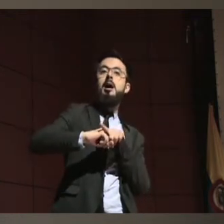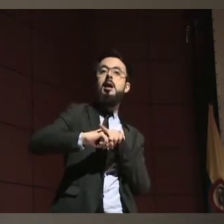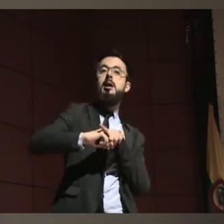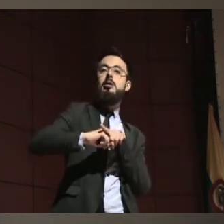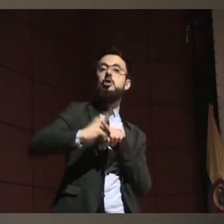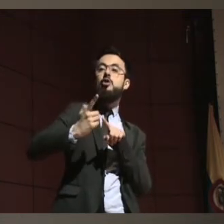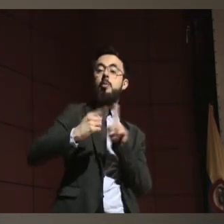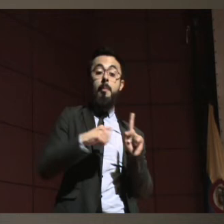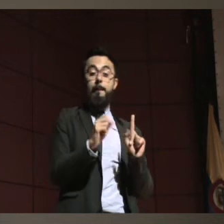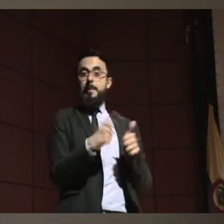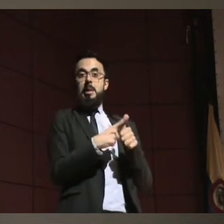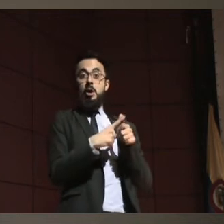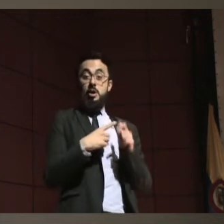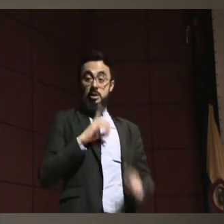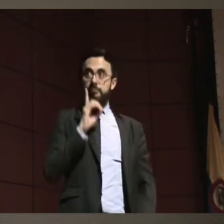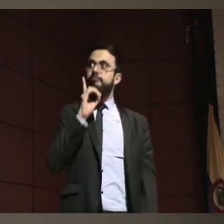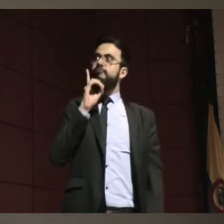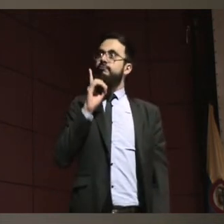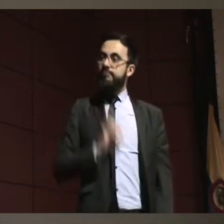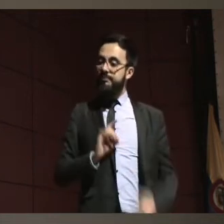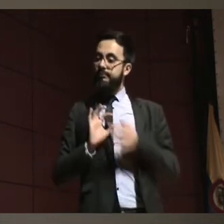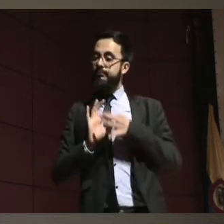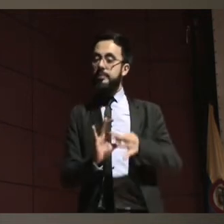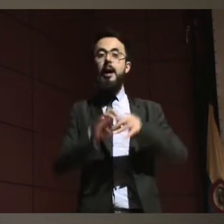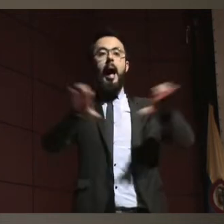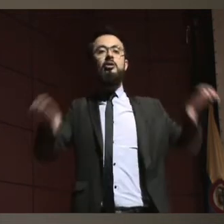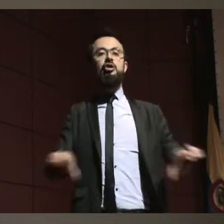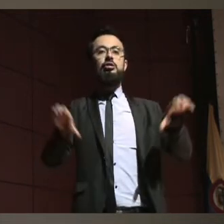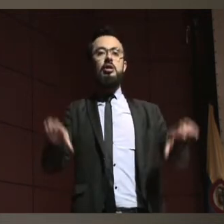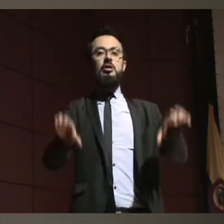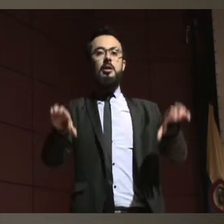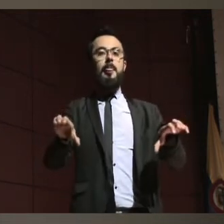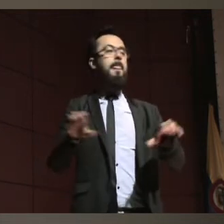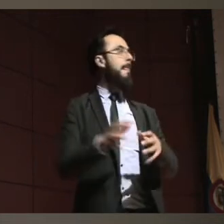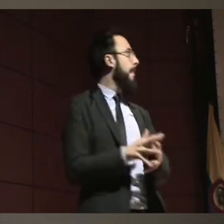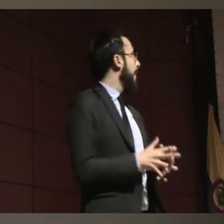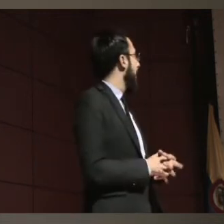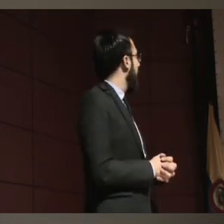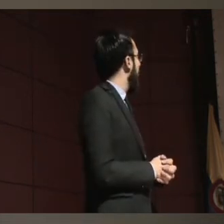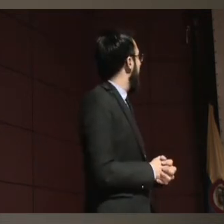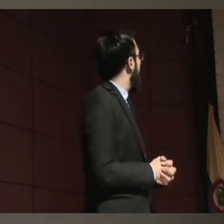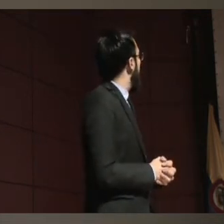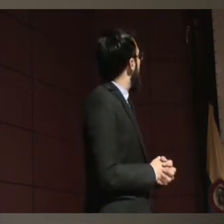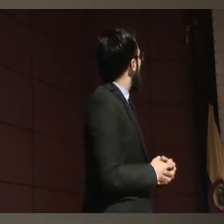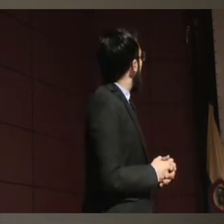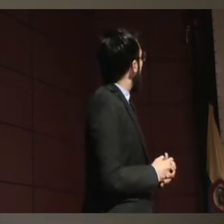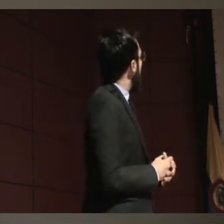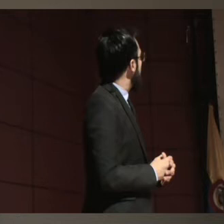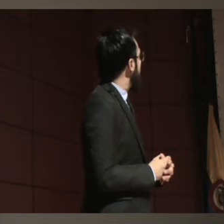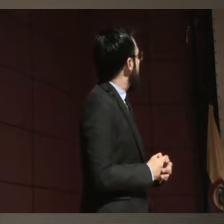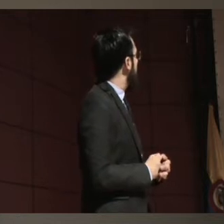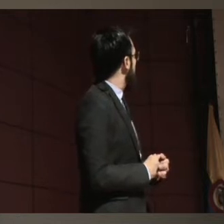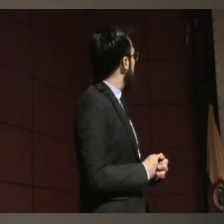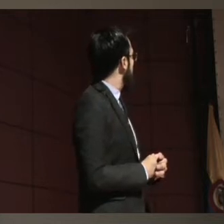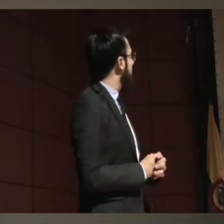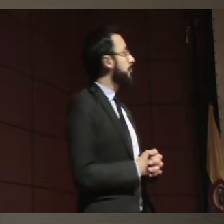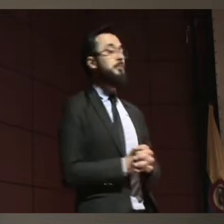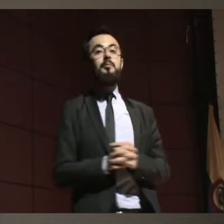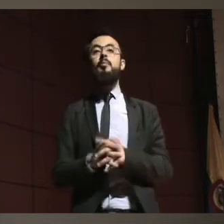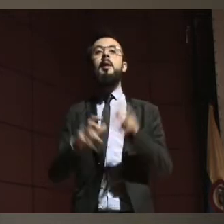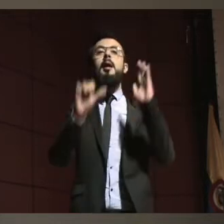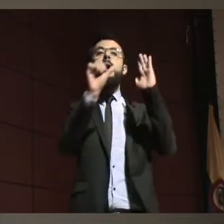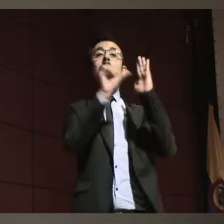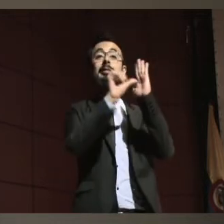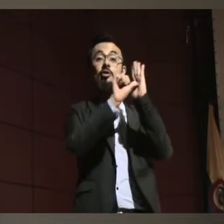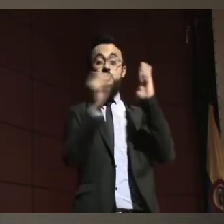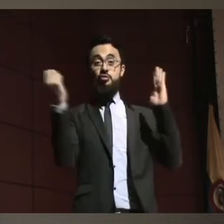¿Eso qué quiere decir? Que en el artículo doce tenemos un sinnúmero de cosas que nos dan la